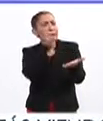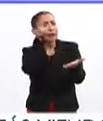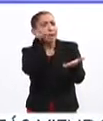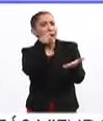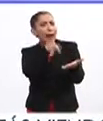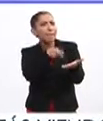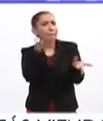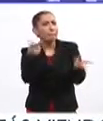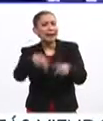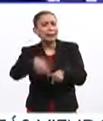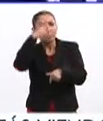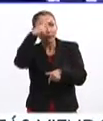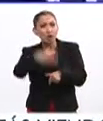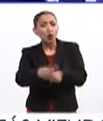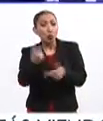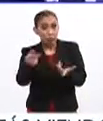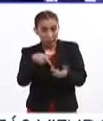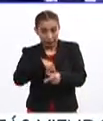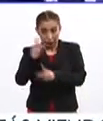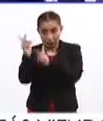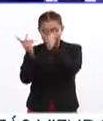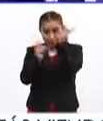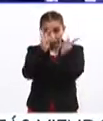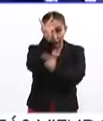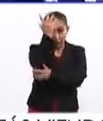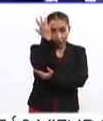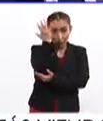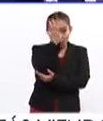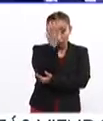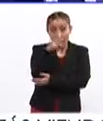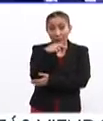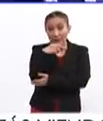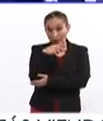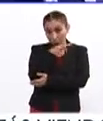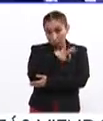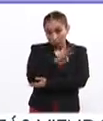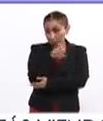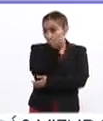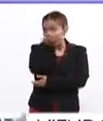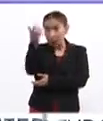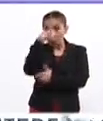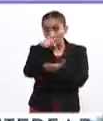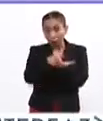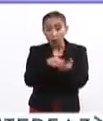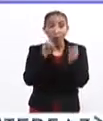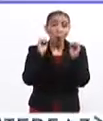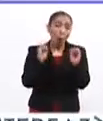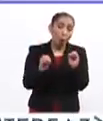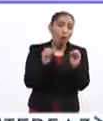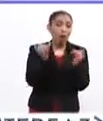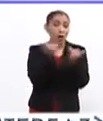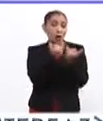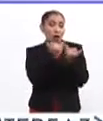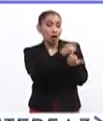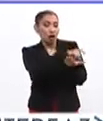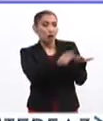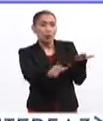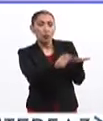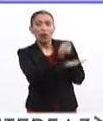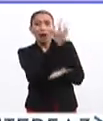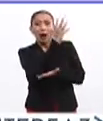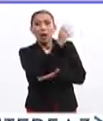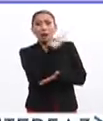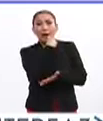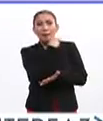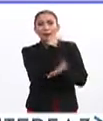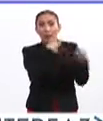aspecto en nuestro país? Y si estas plantaciones de árboles de Navidad se pueden hacer en cualquier lugar. Y si es lo mismo, por ejemplo, si compramos un arbolito